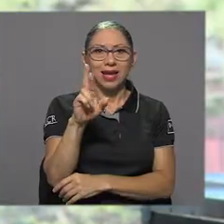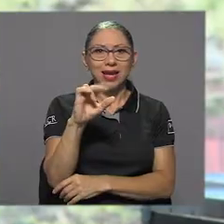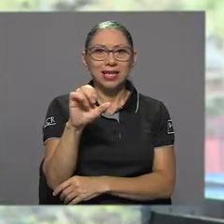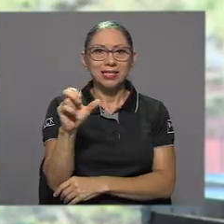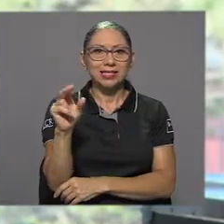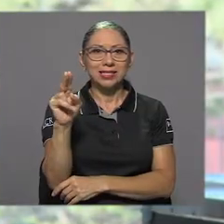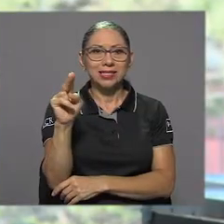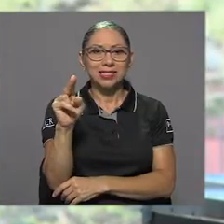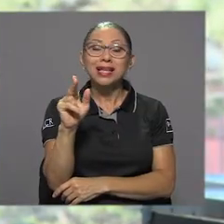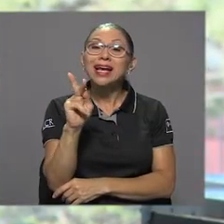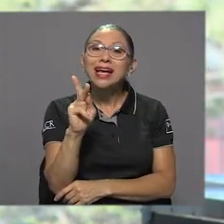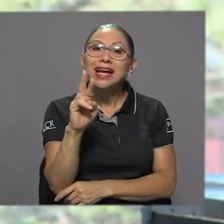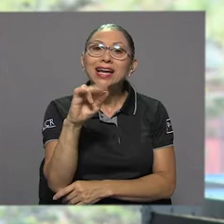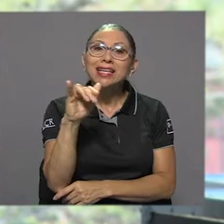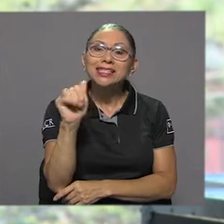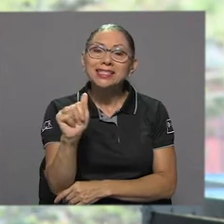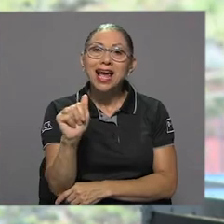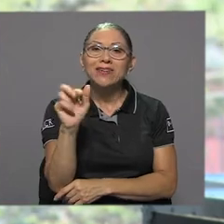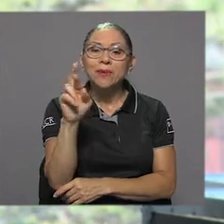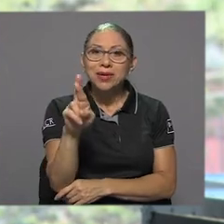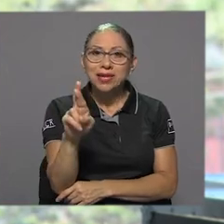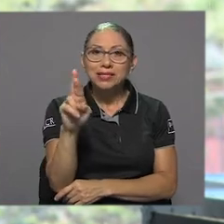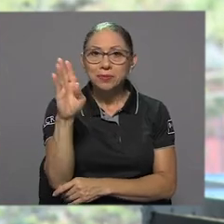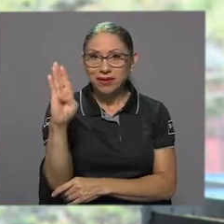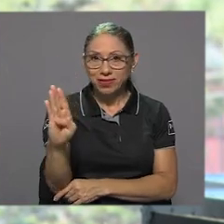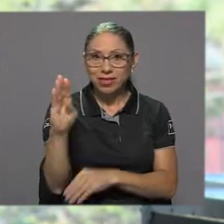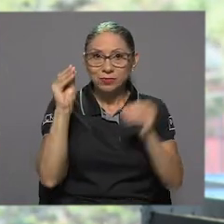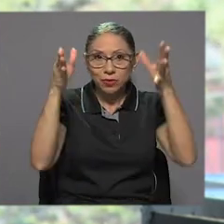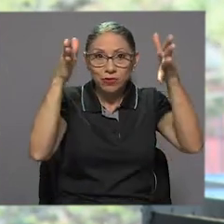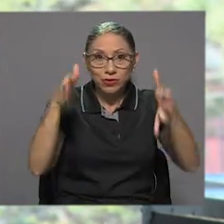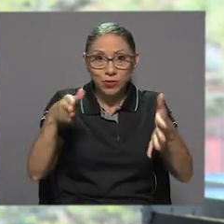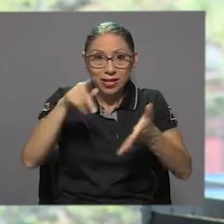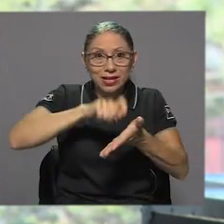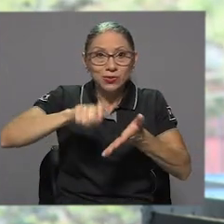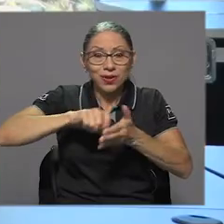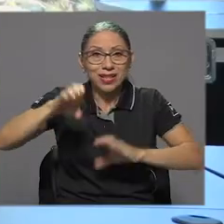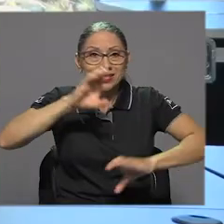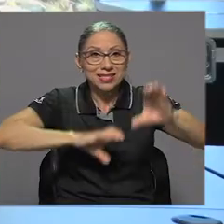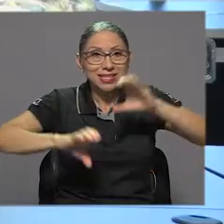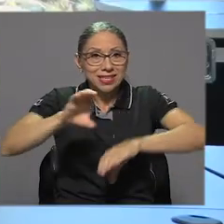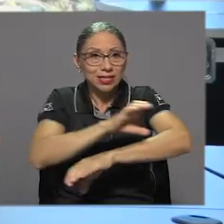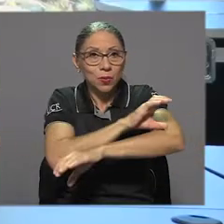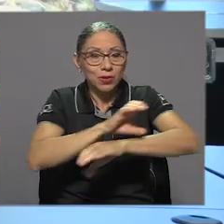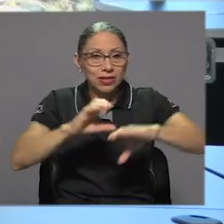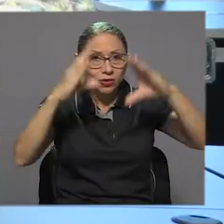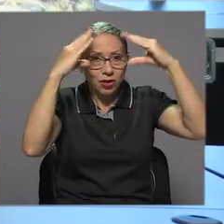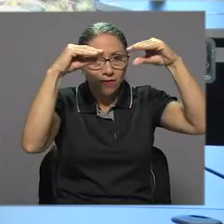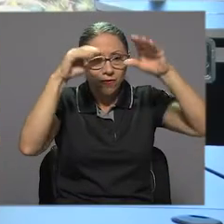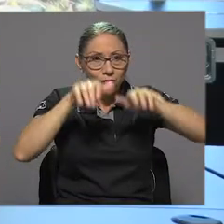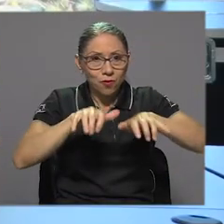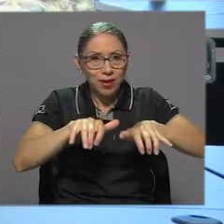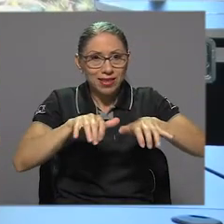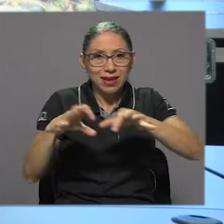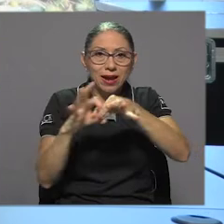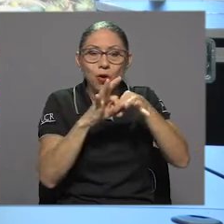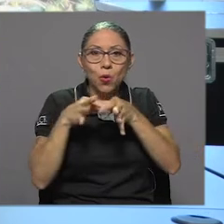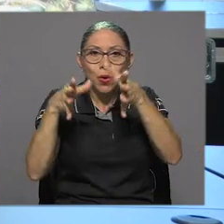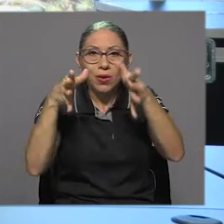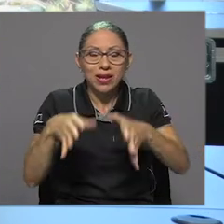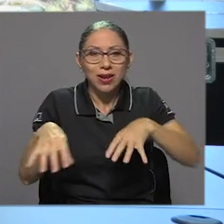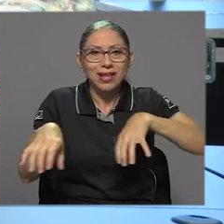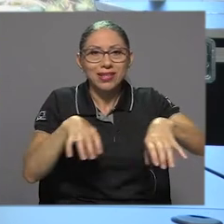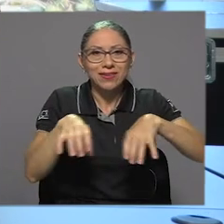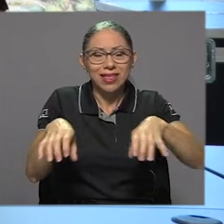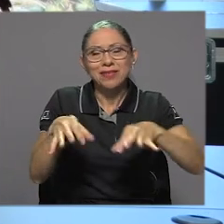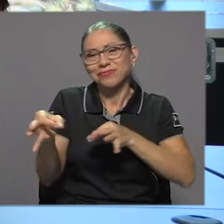Crixia Ramírez Benavides, profesora de la Escuela de Ciencias en Computación e Informática y coordinadora de la